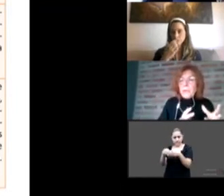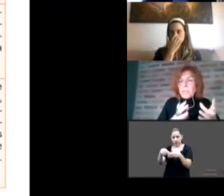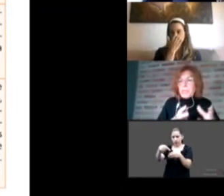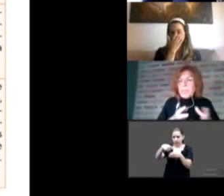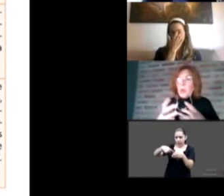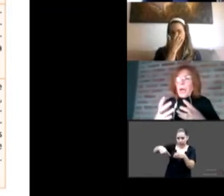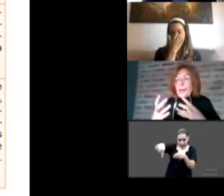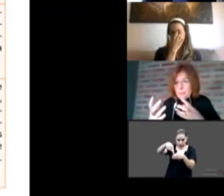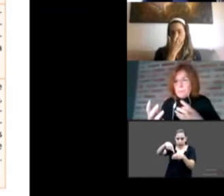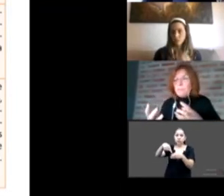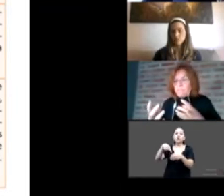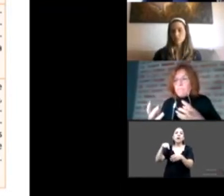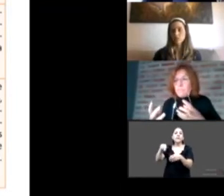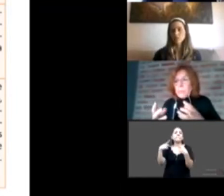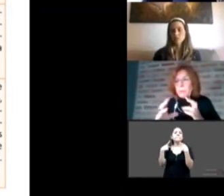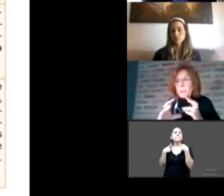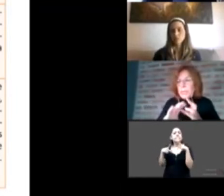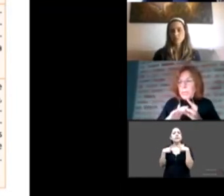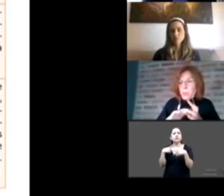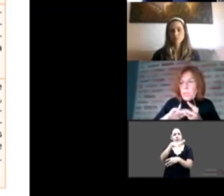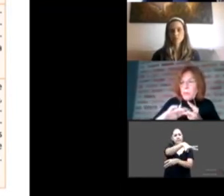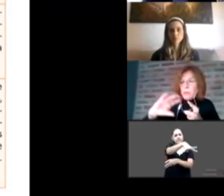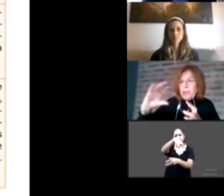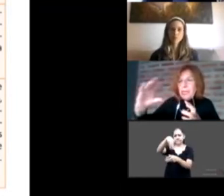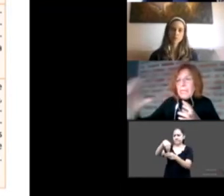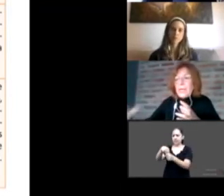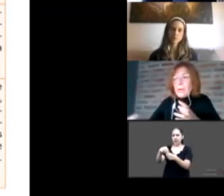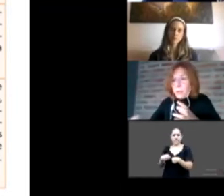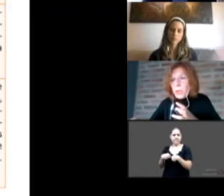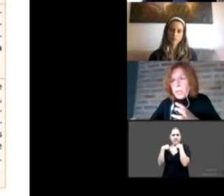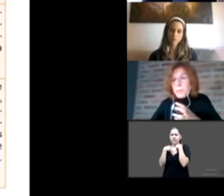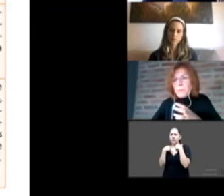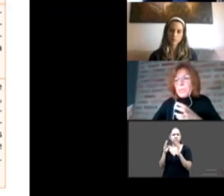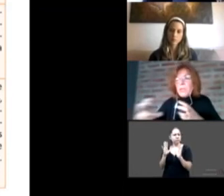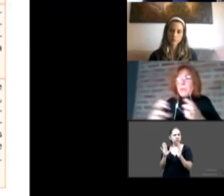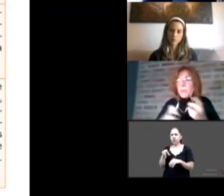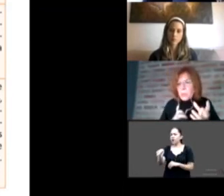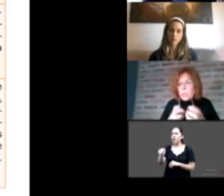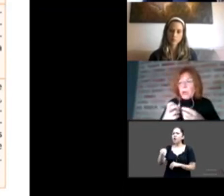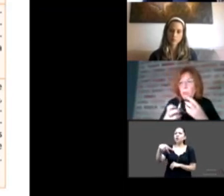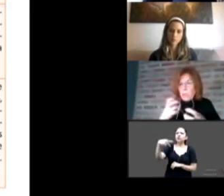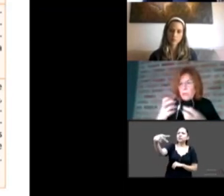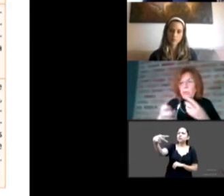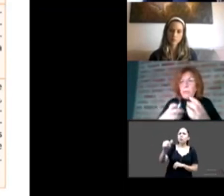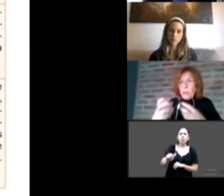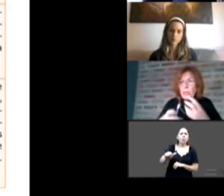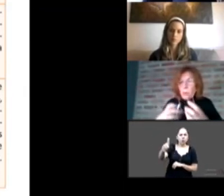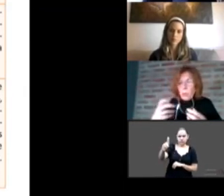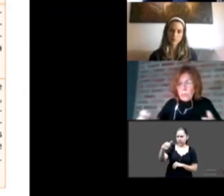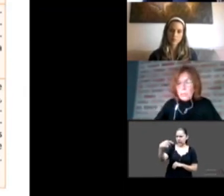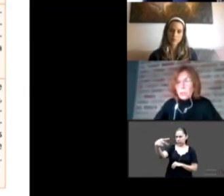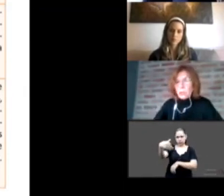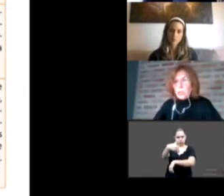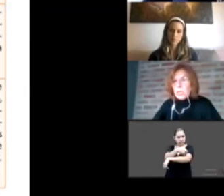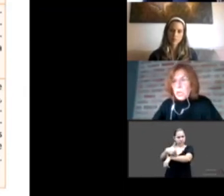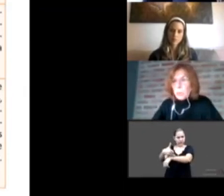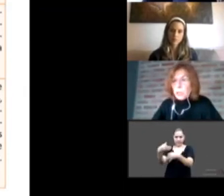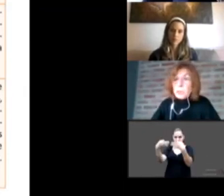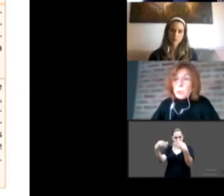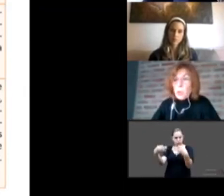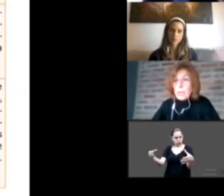que está en un caso, que tiene una familia en el afuera, que funciona como una familia con la cual el niño